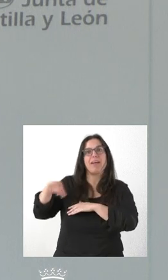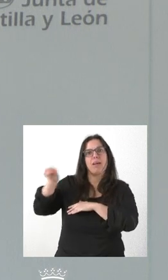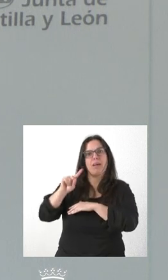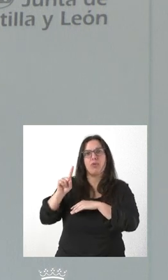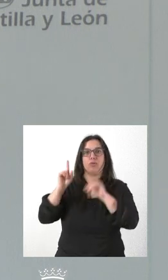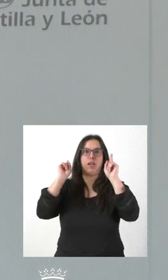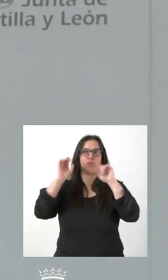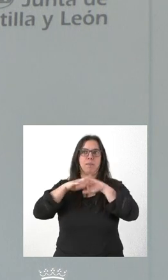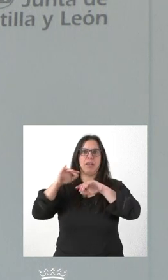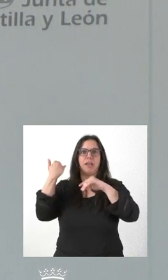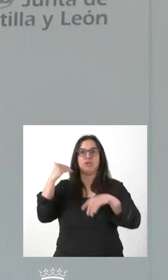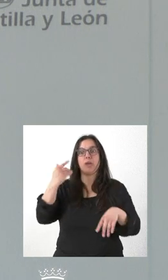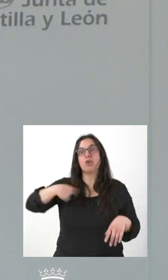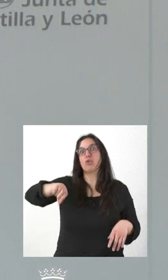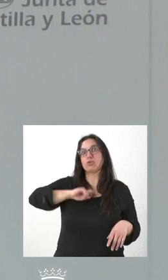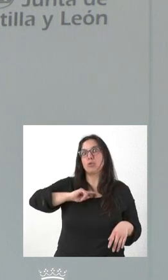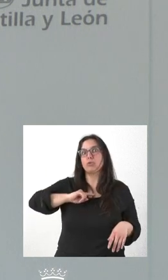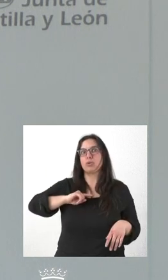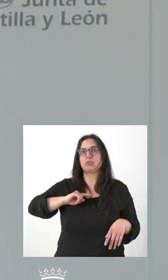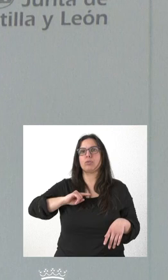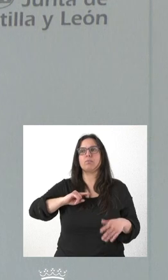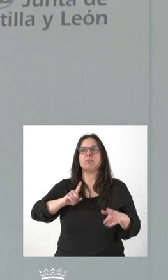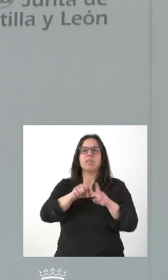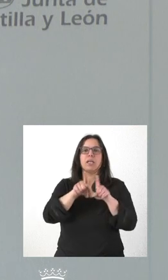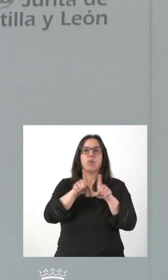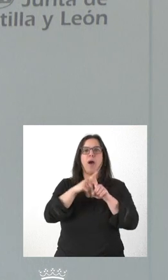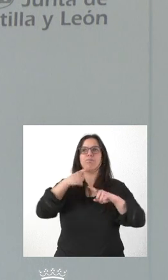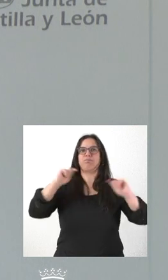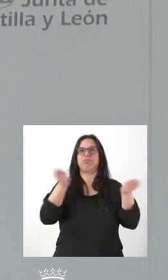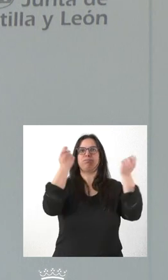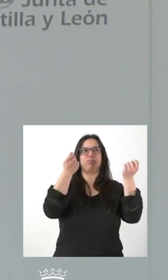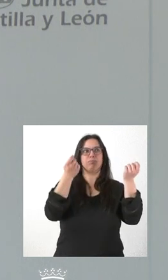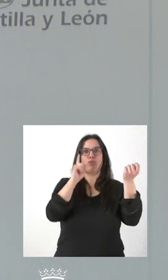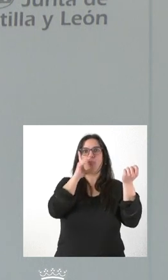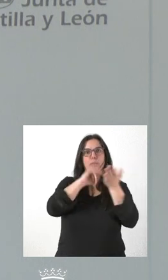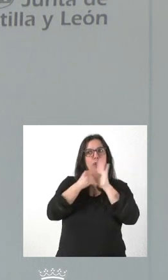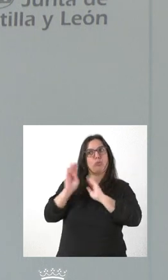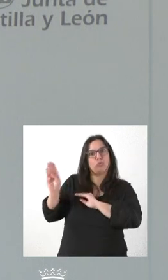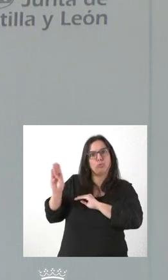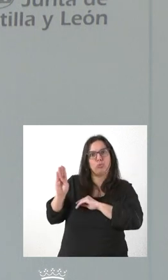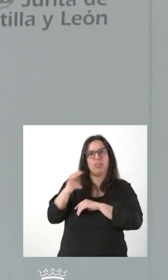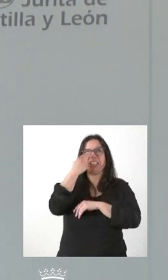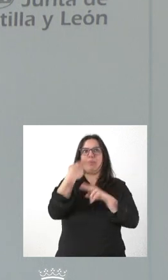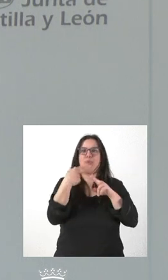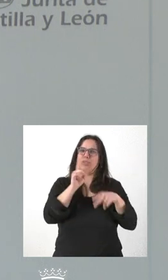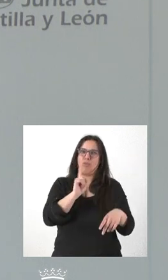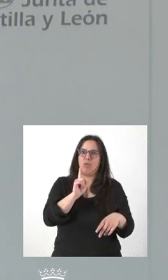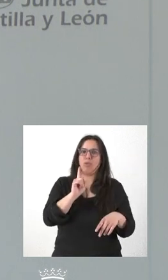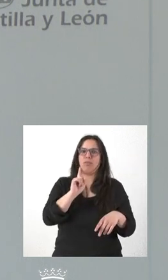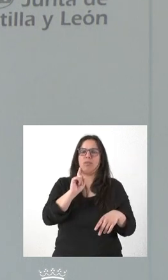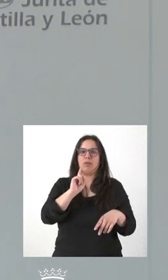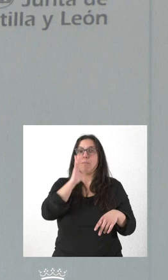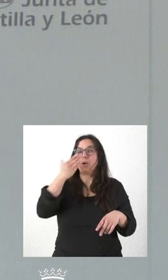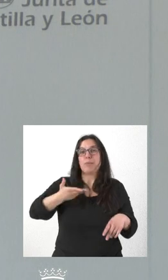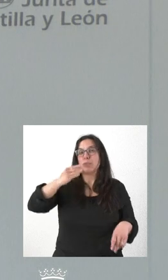Soria. Sería un error que nosotros sustituyamos a las empresas y anunciemos nosotros sus proyectos solamente por un interés político. Por encima del interés político que pudiéramos